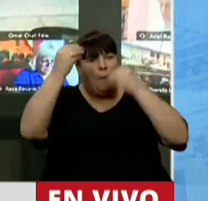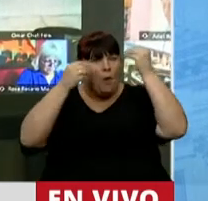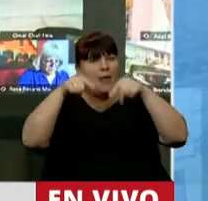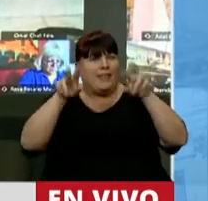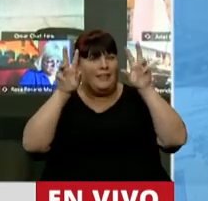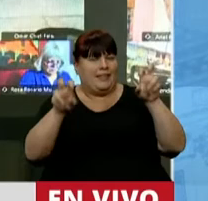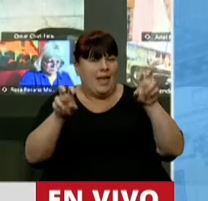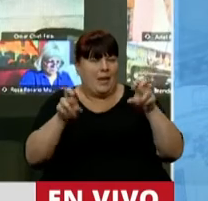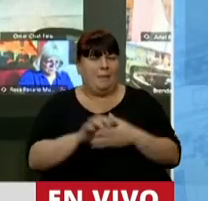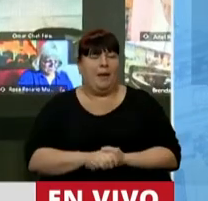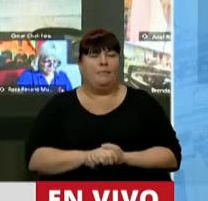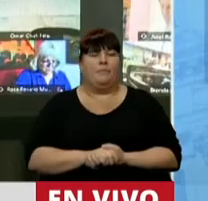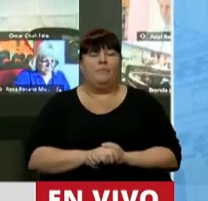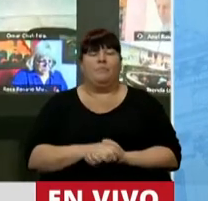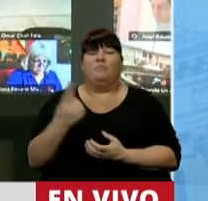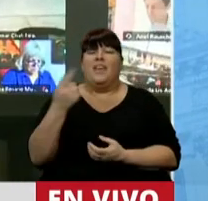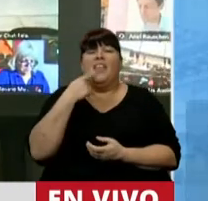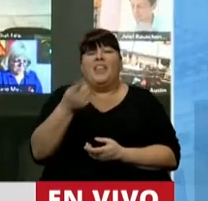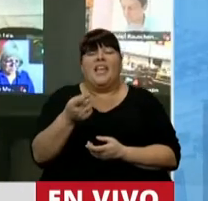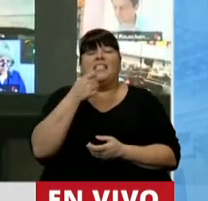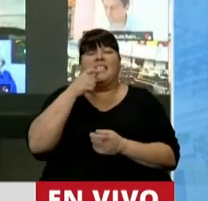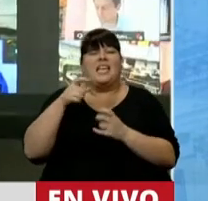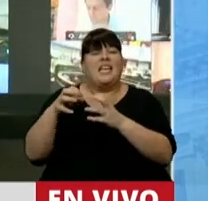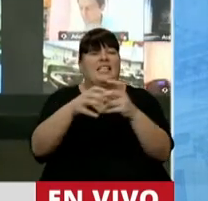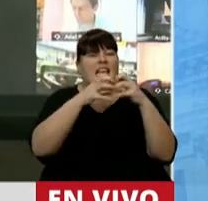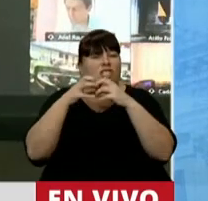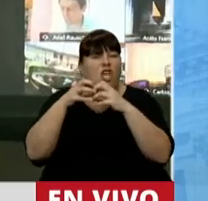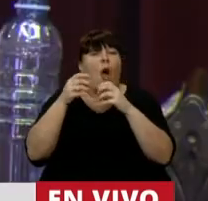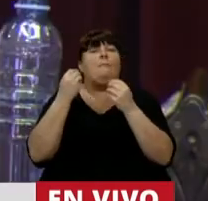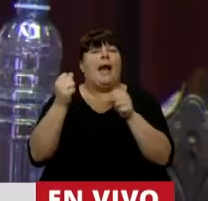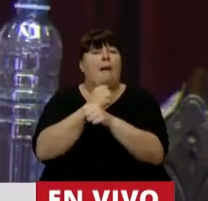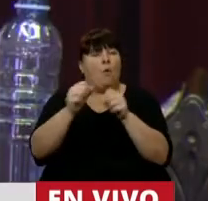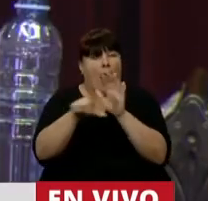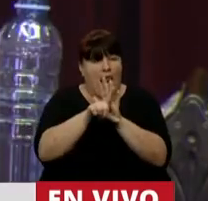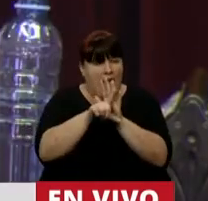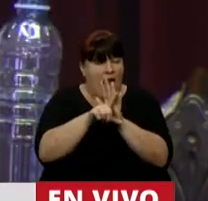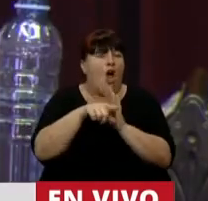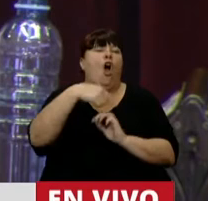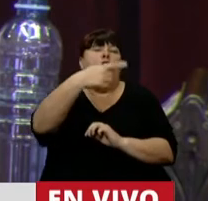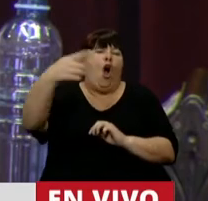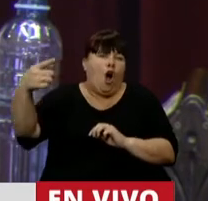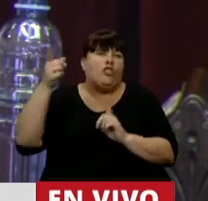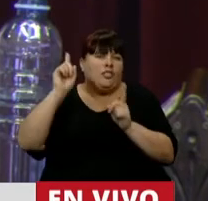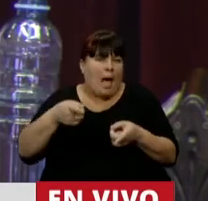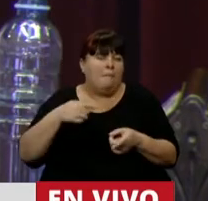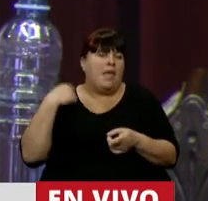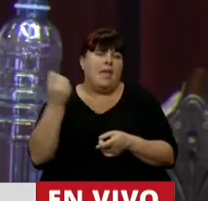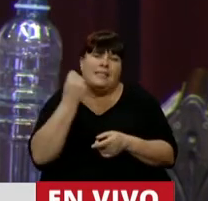Presidenta. Y plantear que el tratamiento de esta ley, como muchos otros que tratamos,